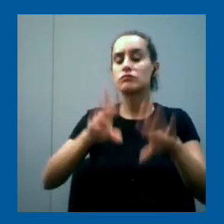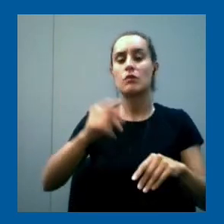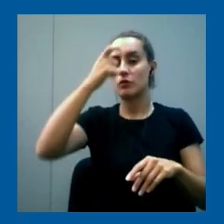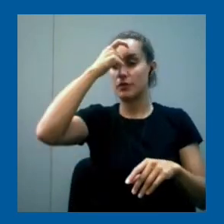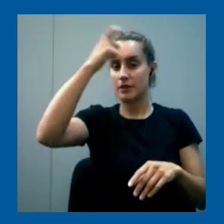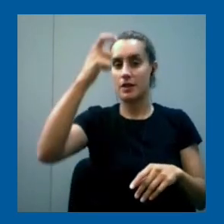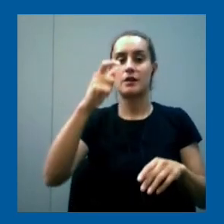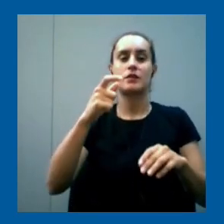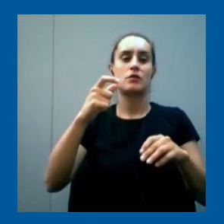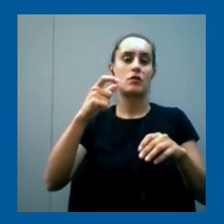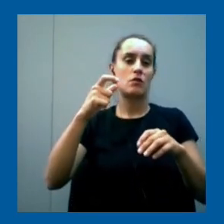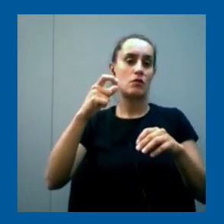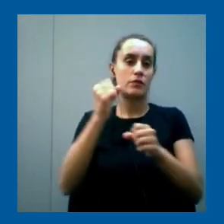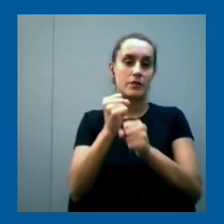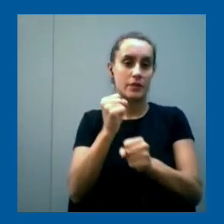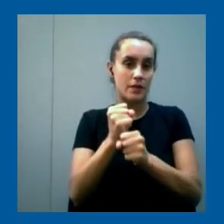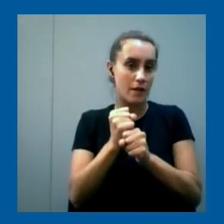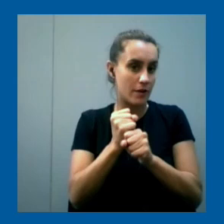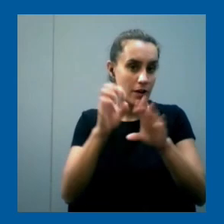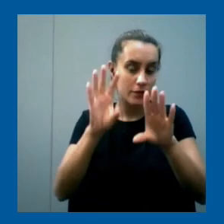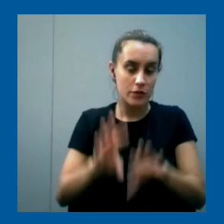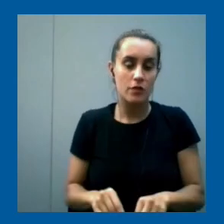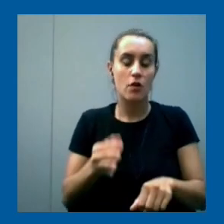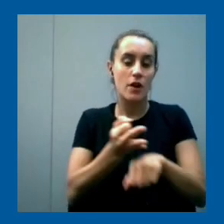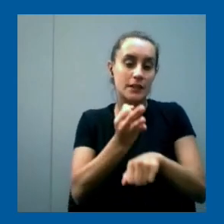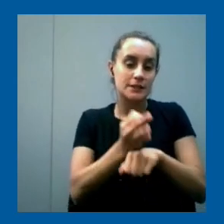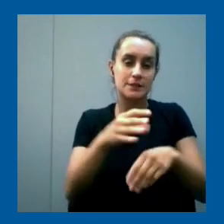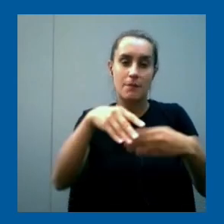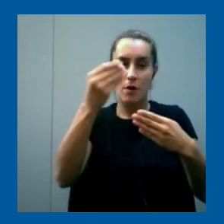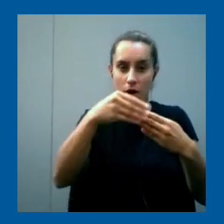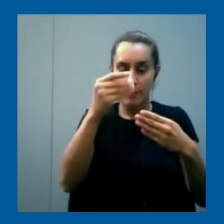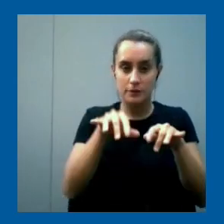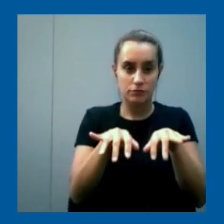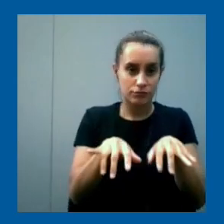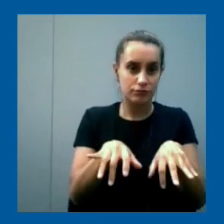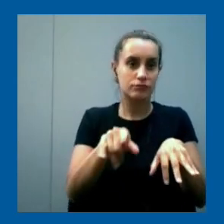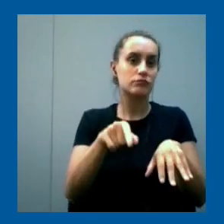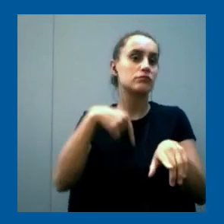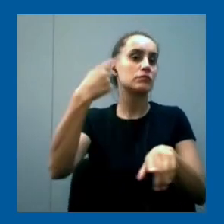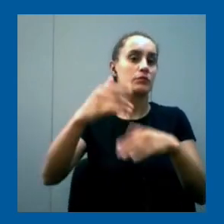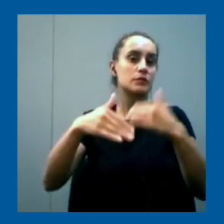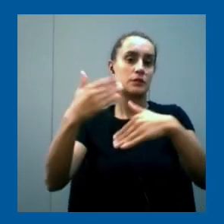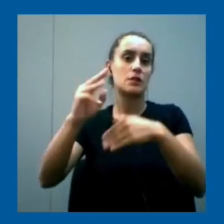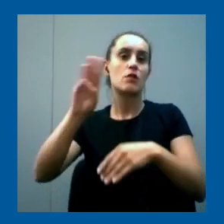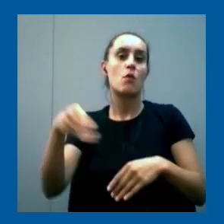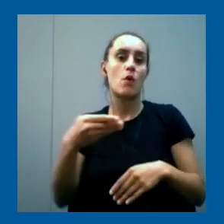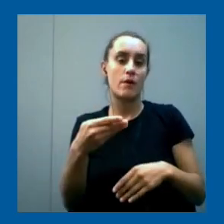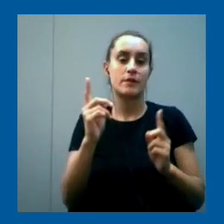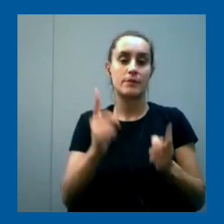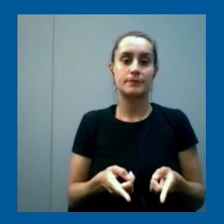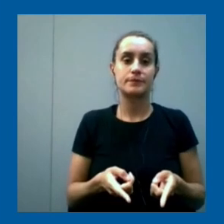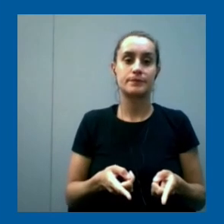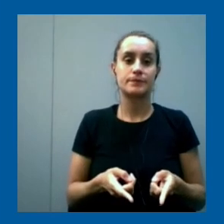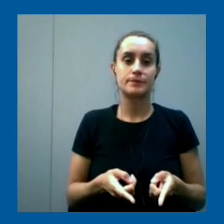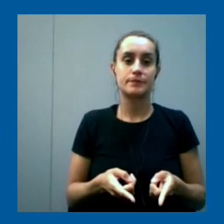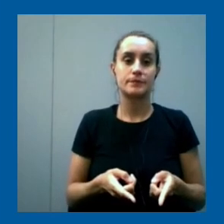trabaja en lo que es la formación de programación y después desarrollo web o testing. Y